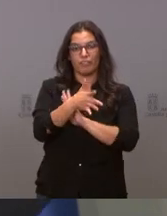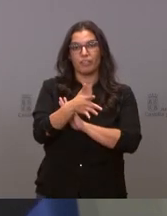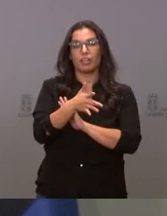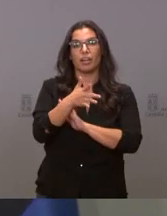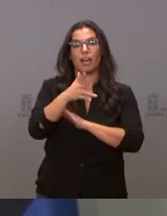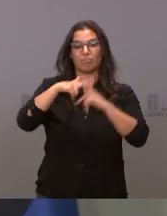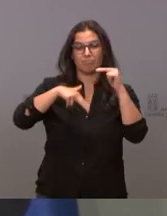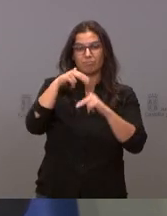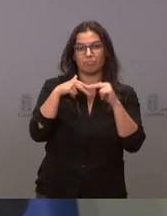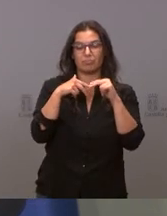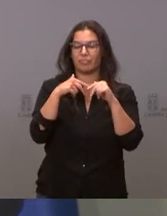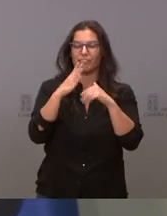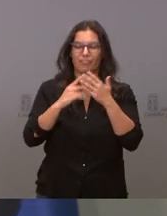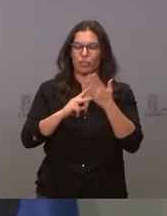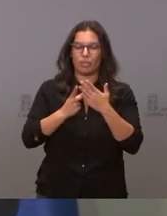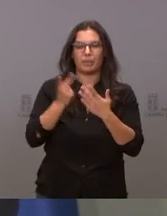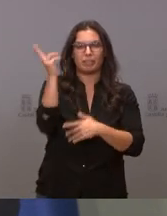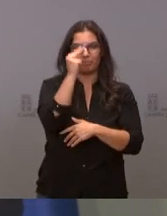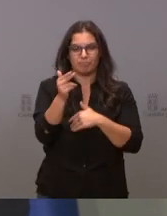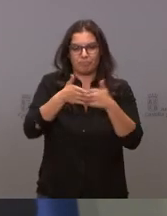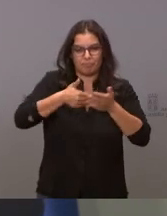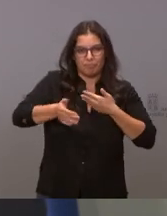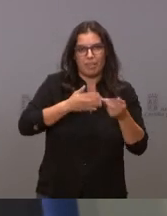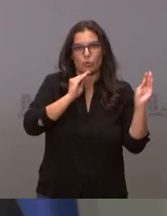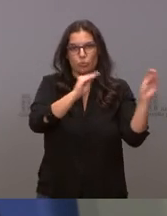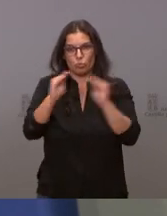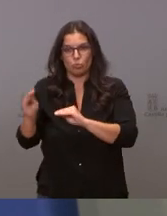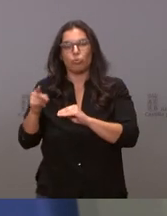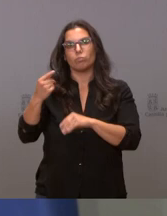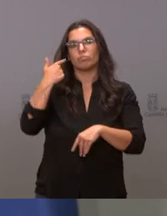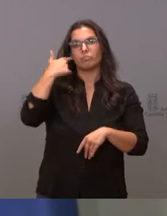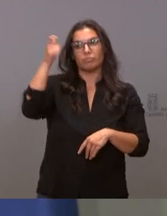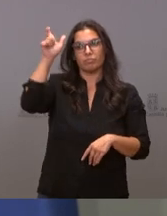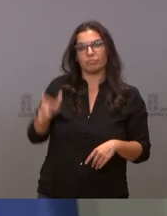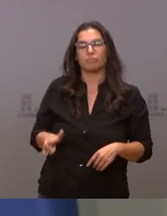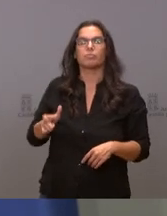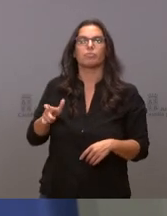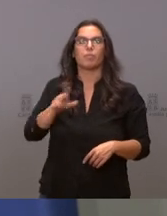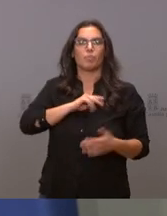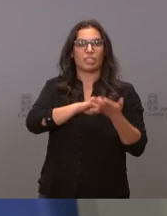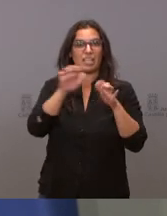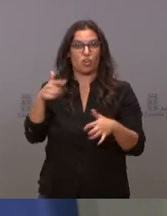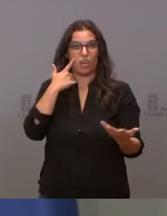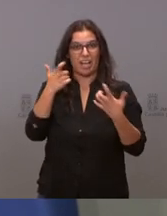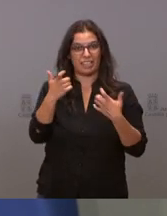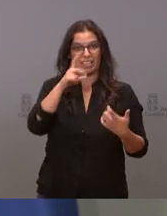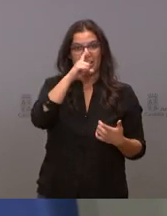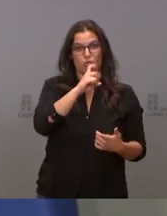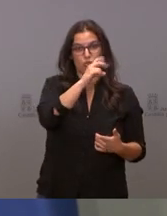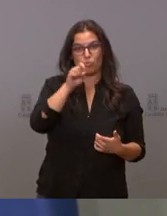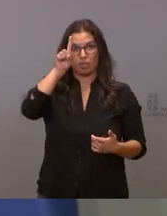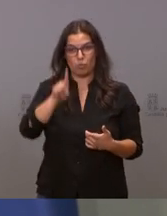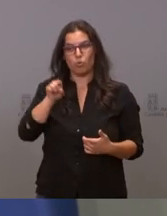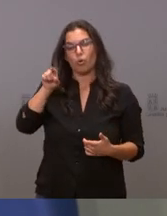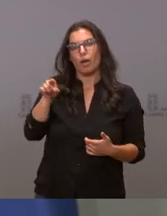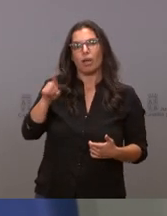la obra y a la personalidad del artista galardonado con el Premio Castilla y León de las Artes en 2001. Esta fundación tiene como